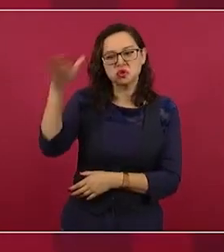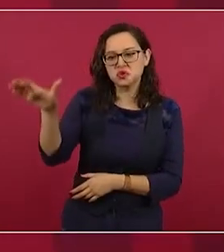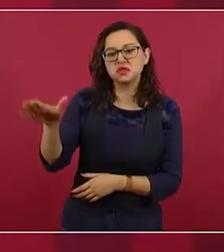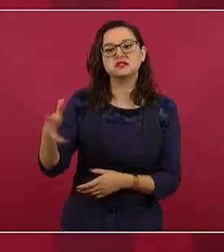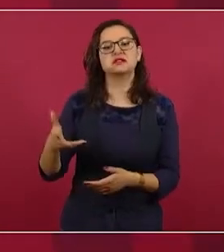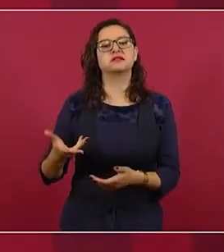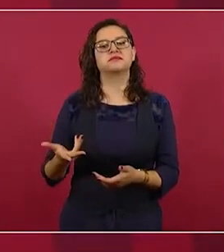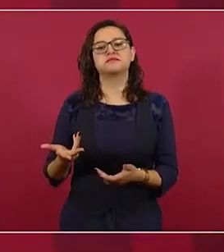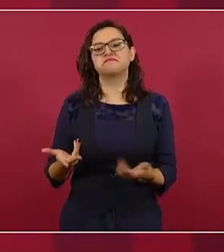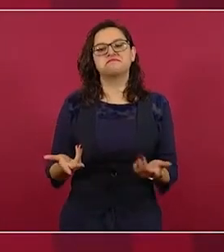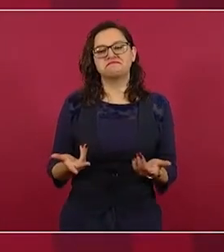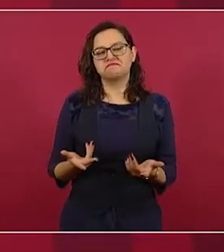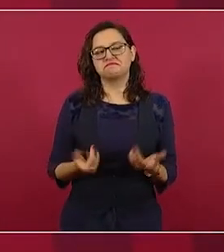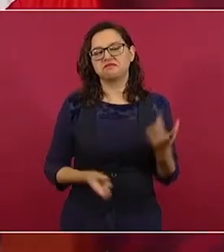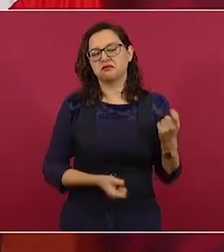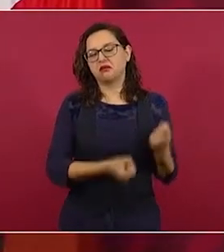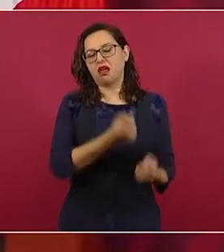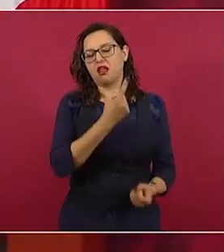del país.